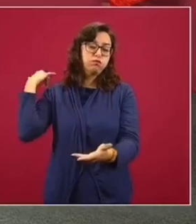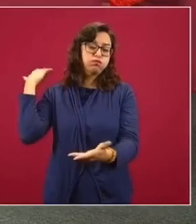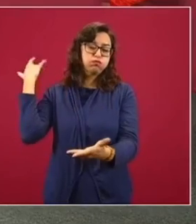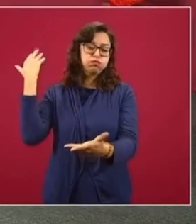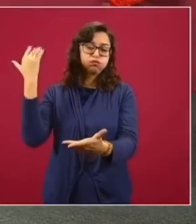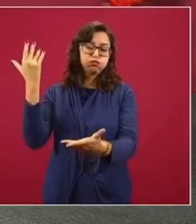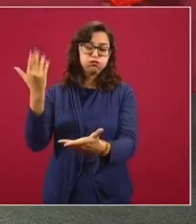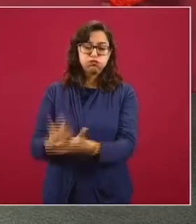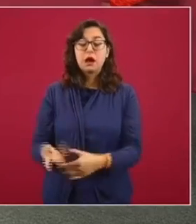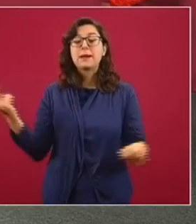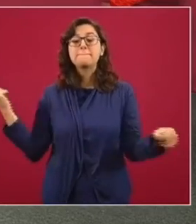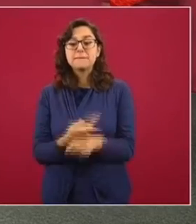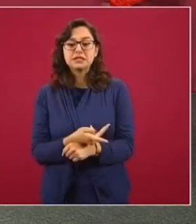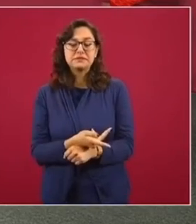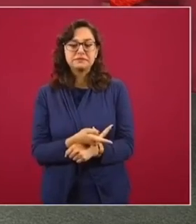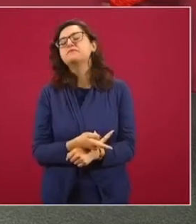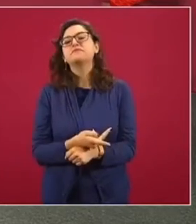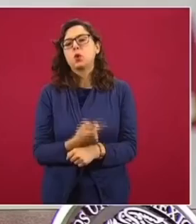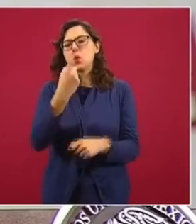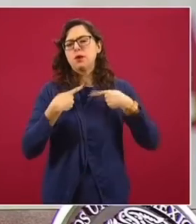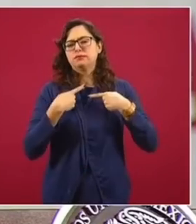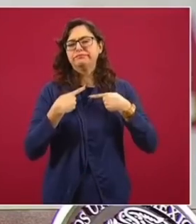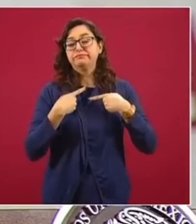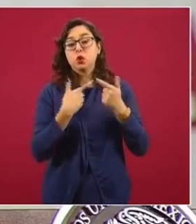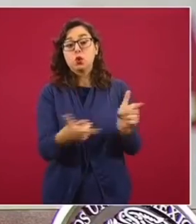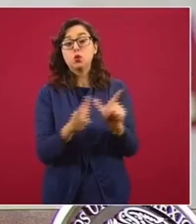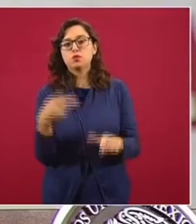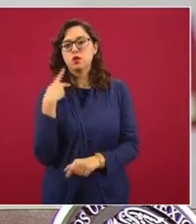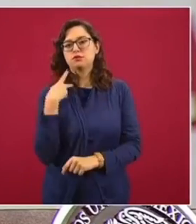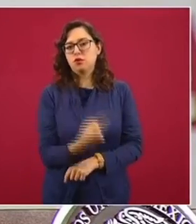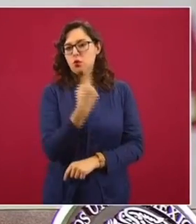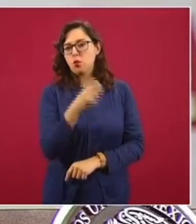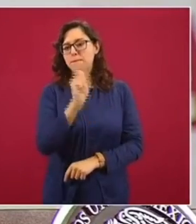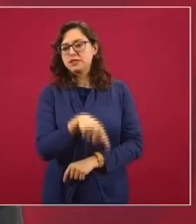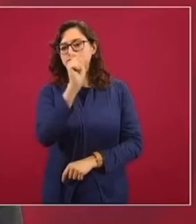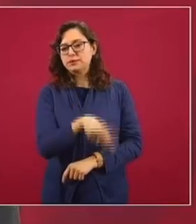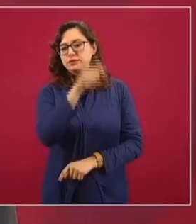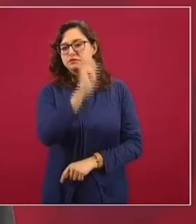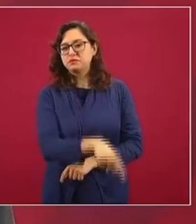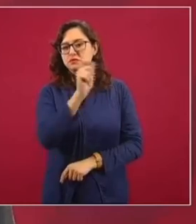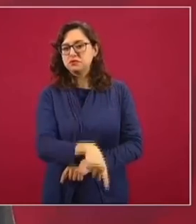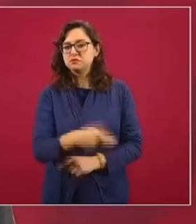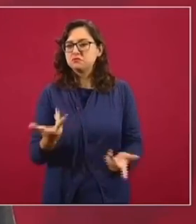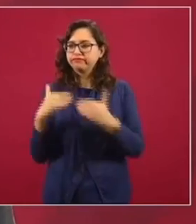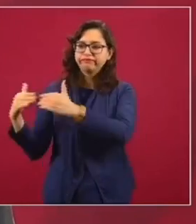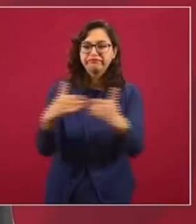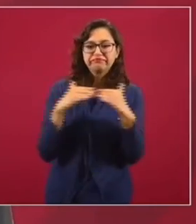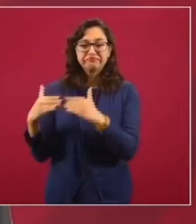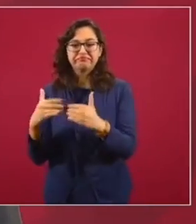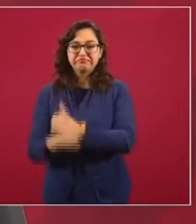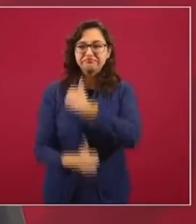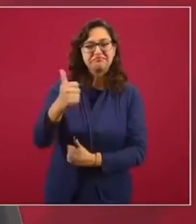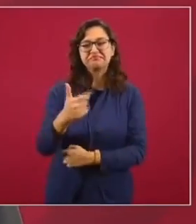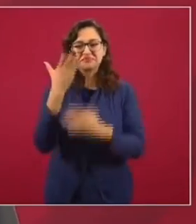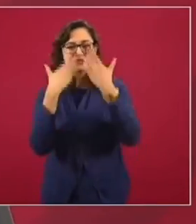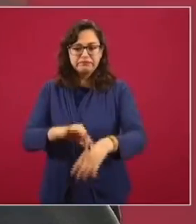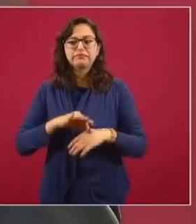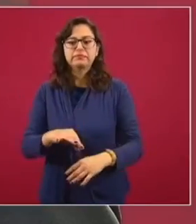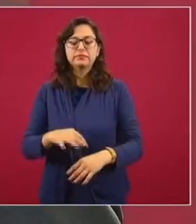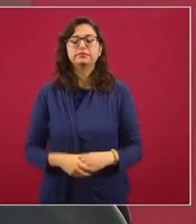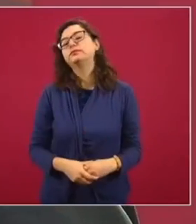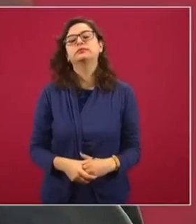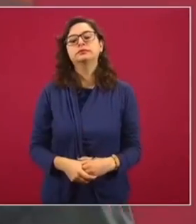era el predominio de un grupo, de un partido, y no había democracia. Había imposiciones.